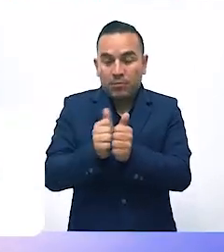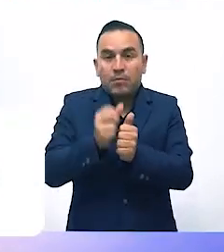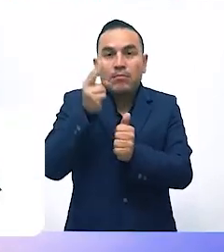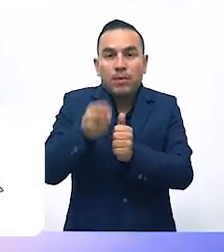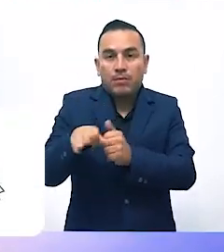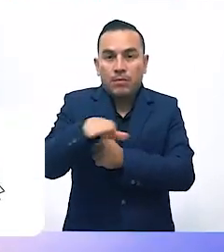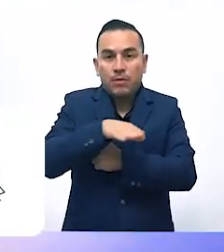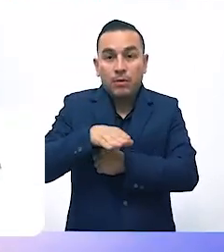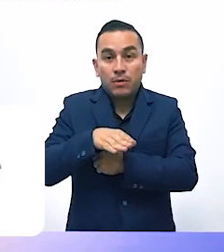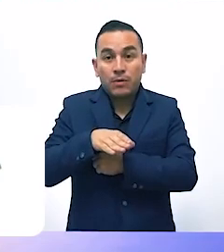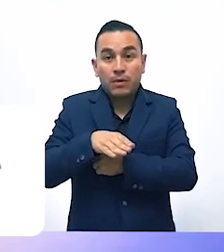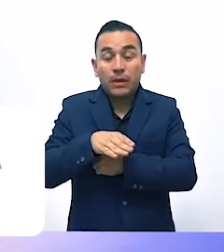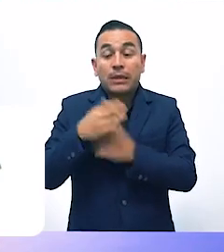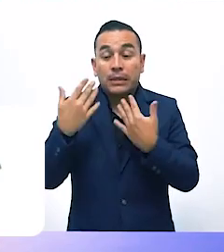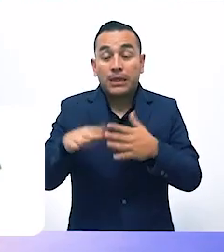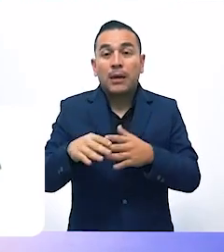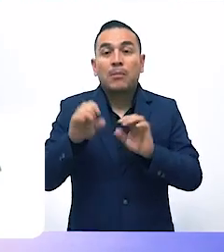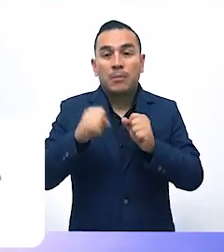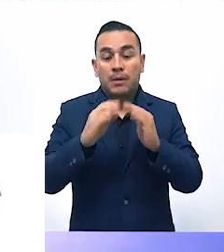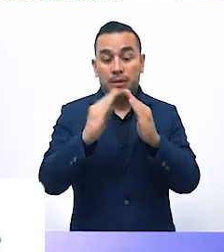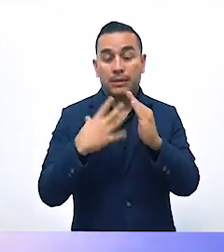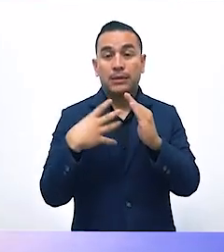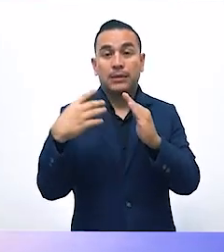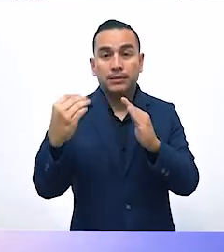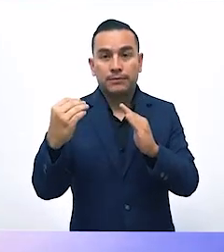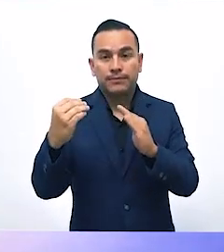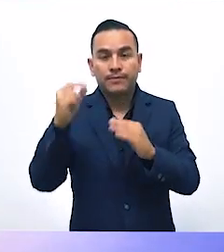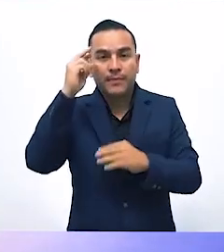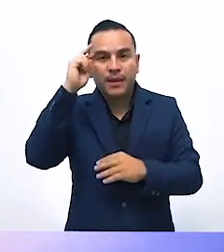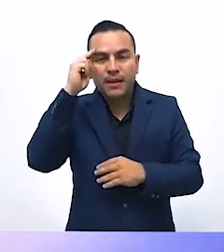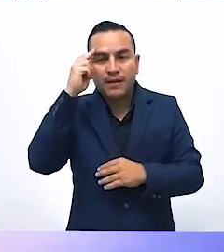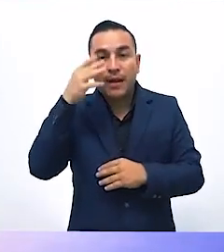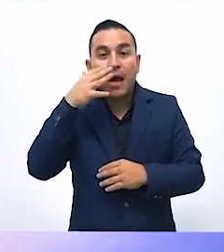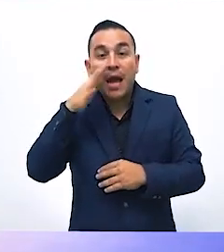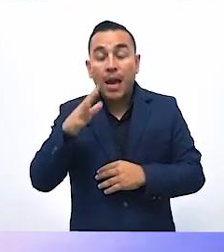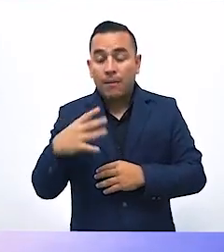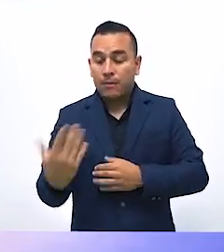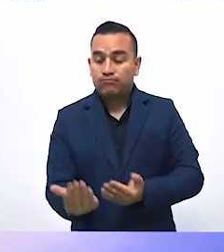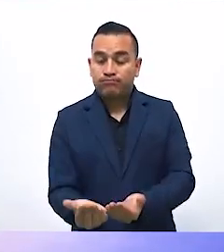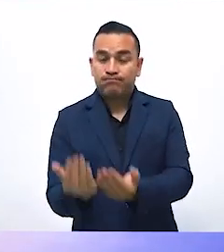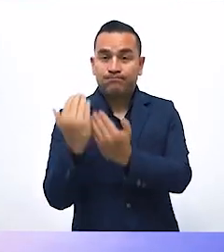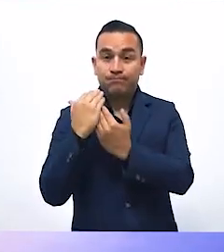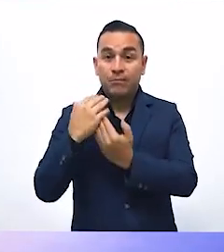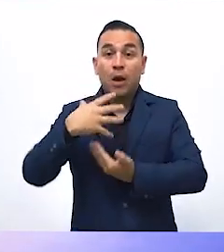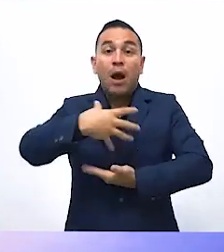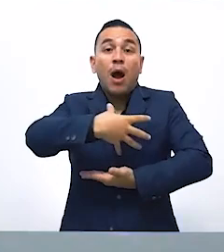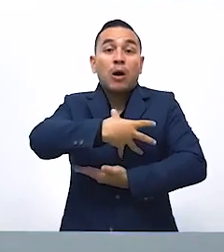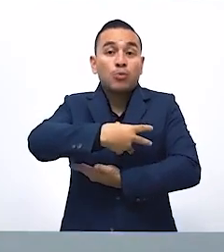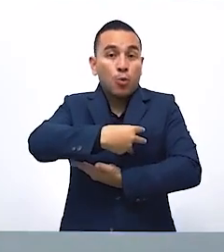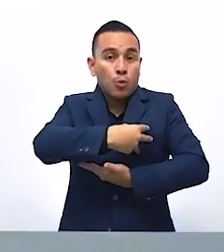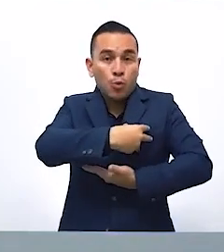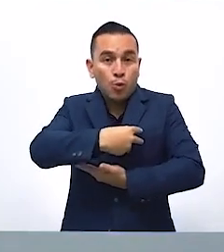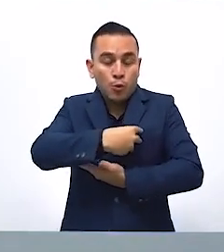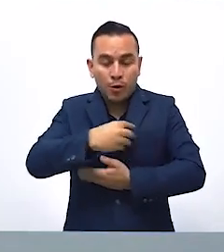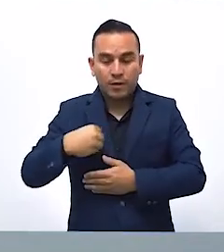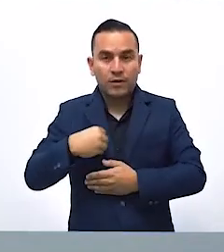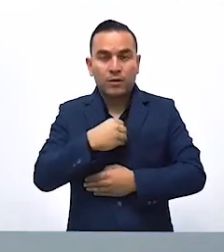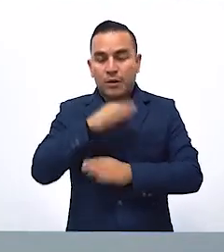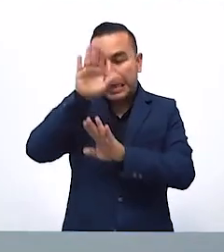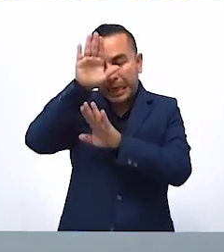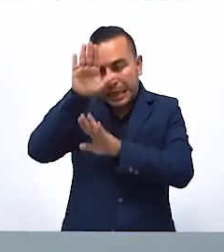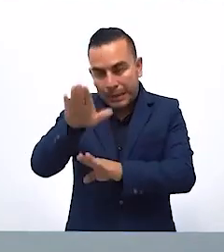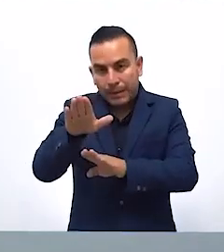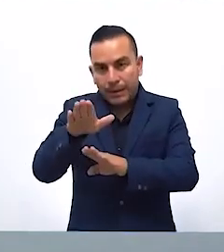hasta que se dé el alto. El bebé podrá recibir lactancia materna desde su primera hora de vida. El personal de salud